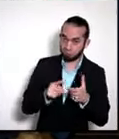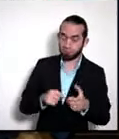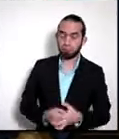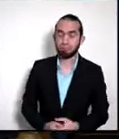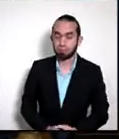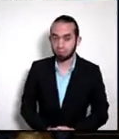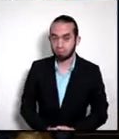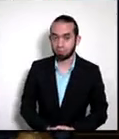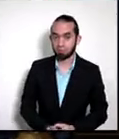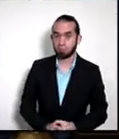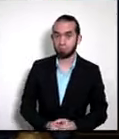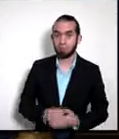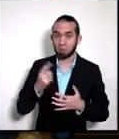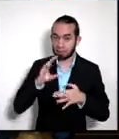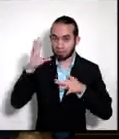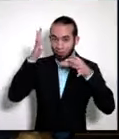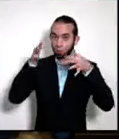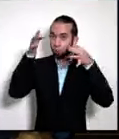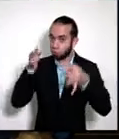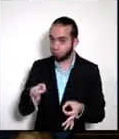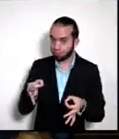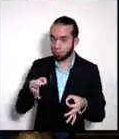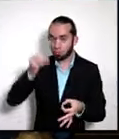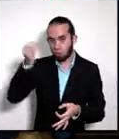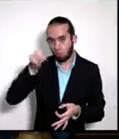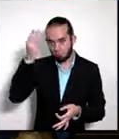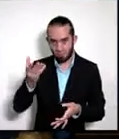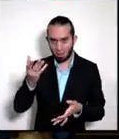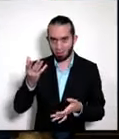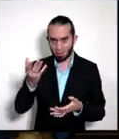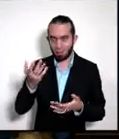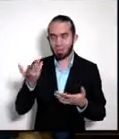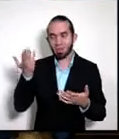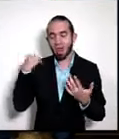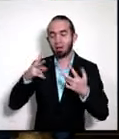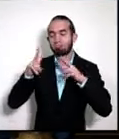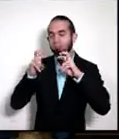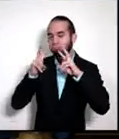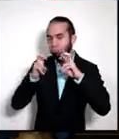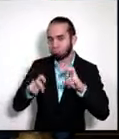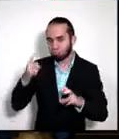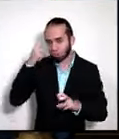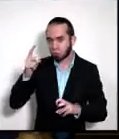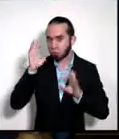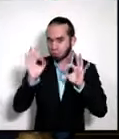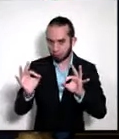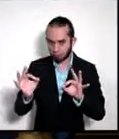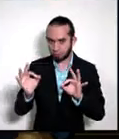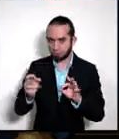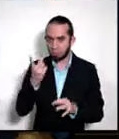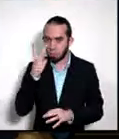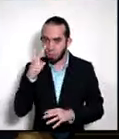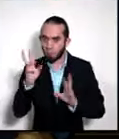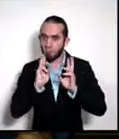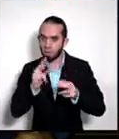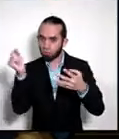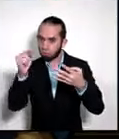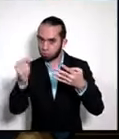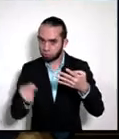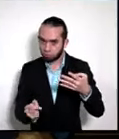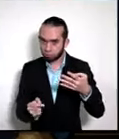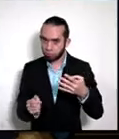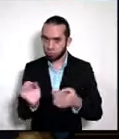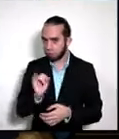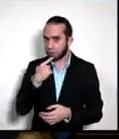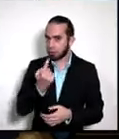ha sido una decisión obviamente bien analizada bien pensada a la luz de los resultados como